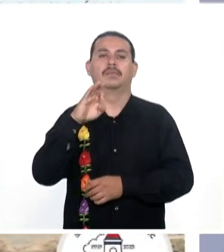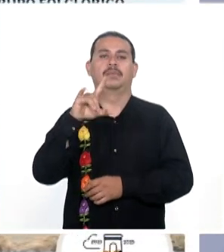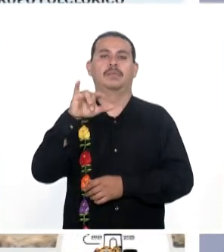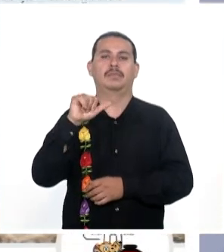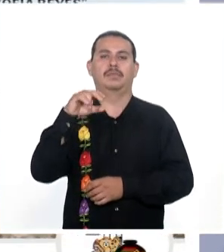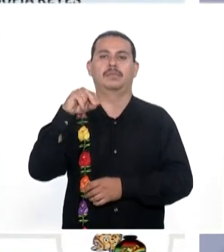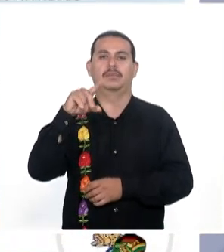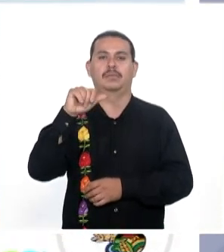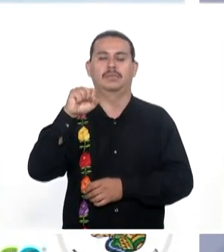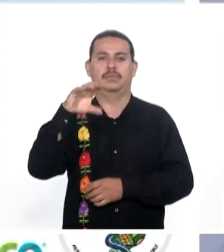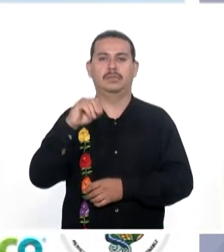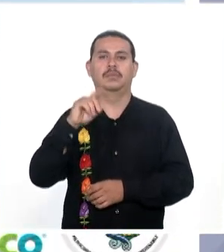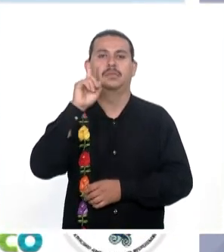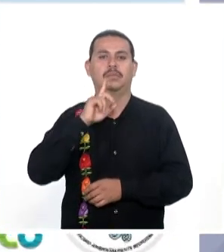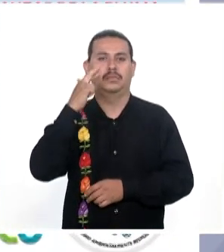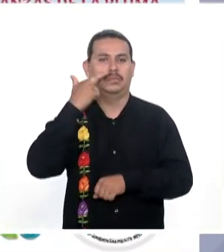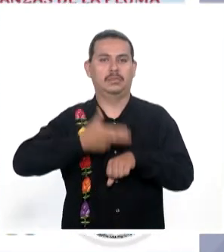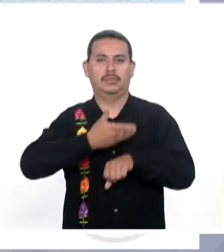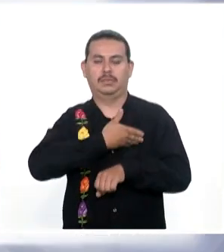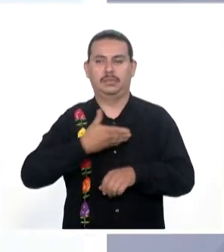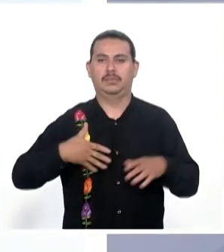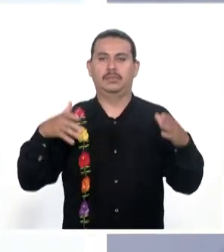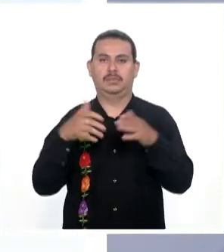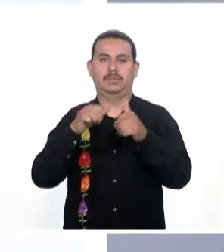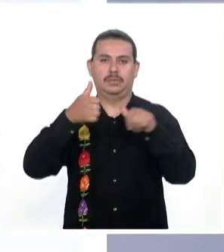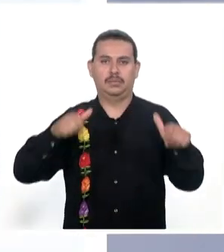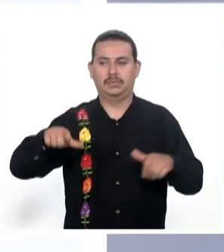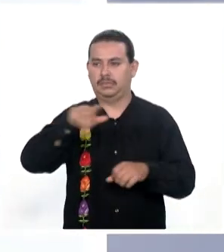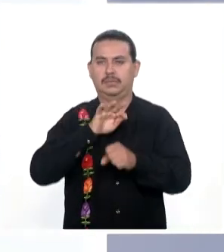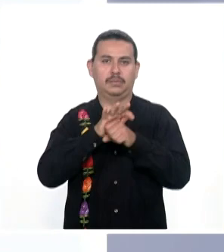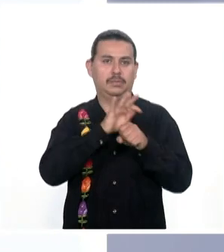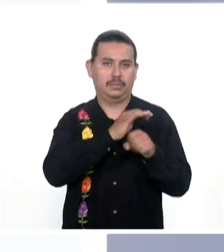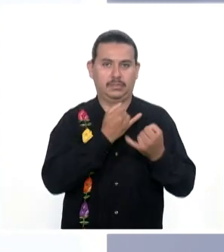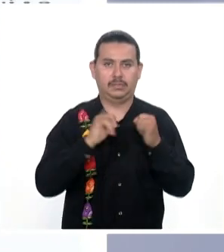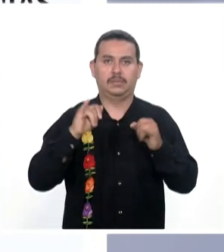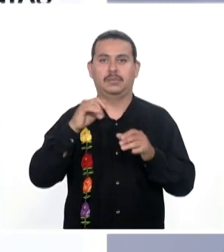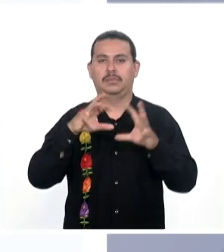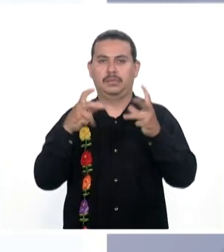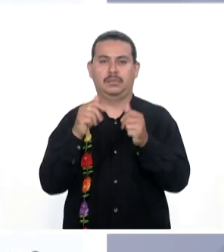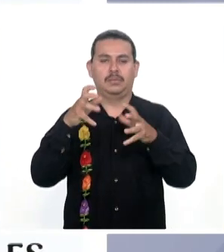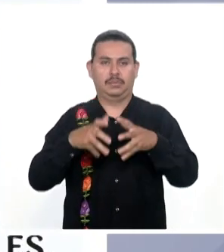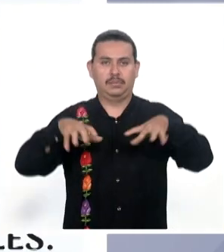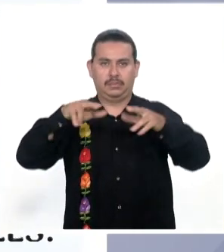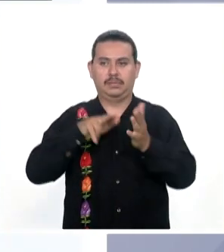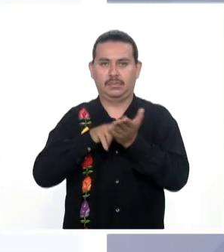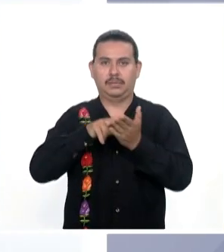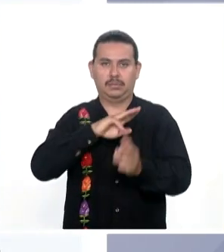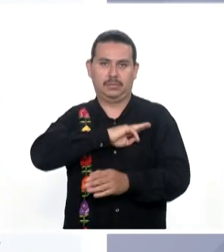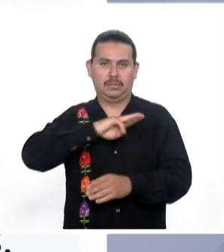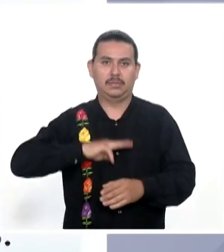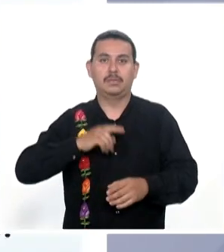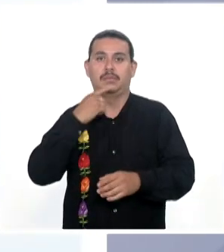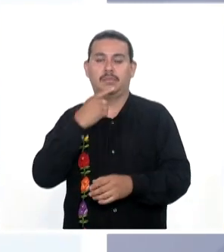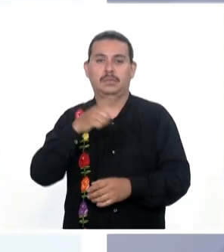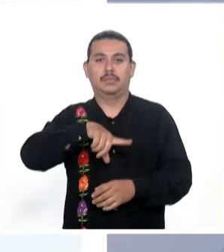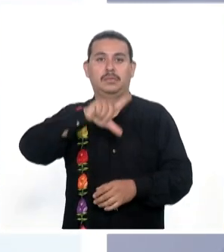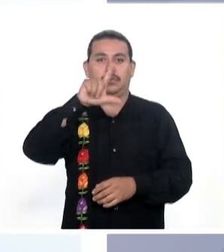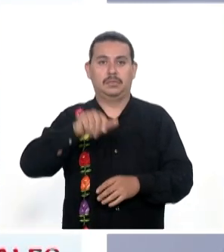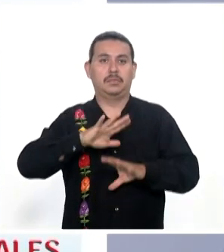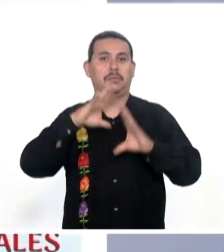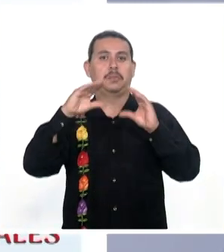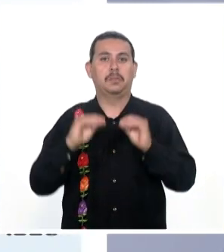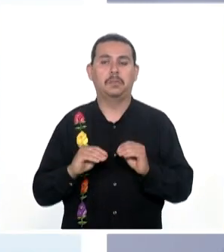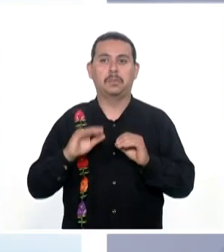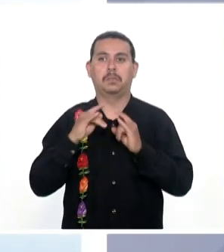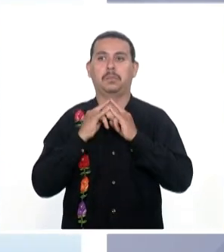Ofelia Nolasco Miguel Presidenta Del grupo de artesanos independientes de barro negro de este municipio, dijo que después